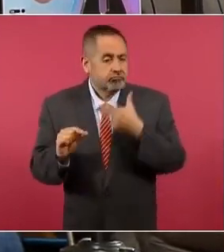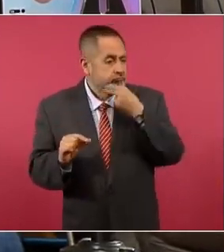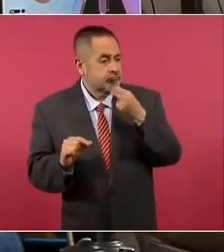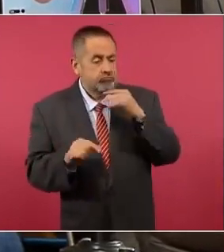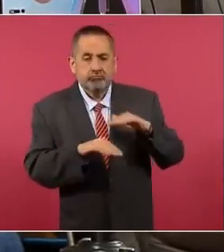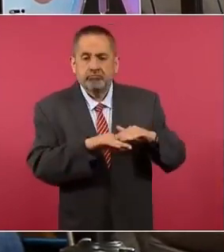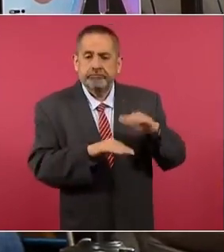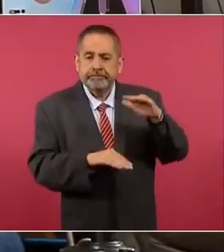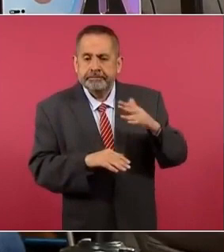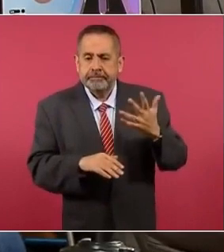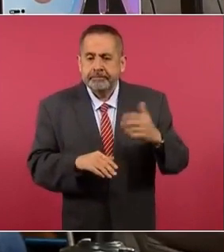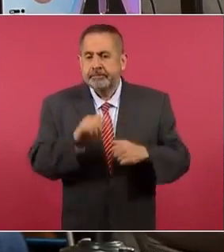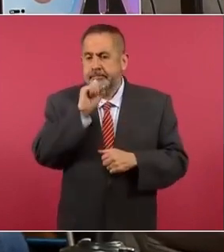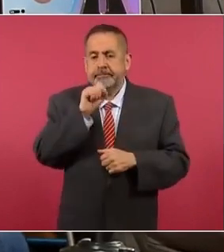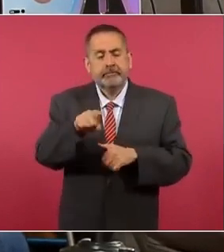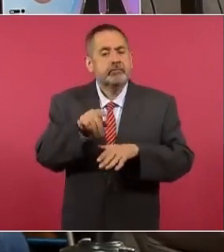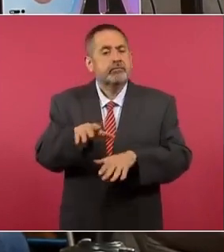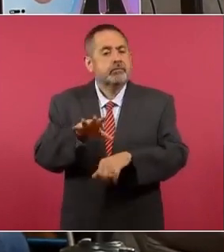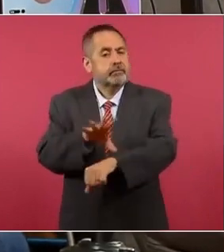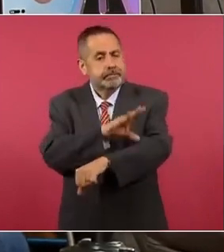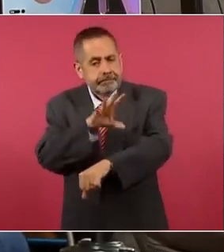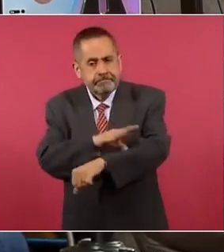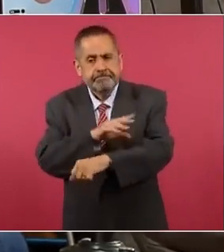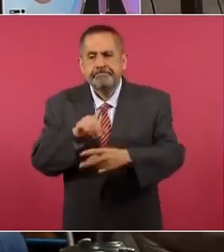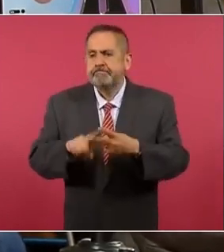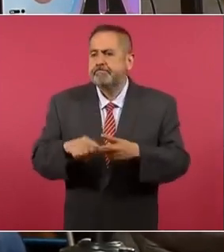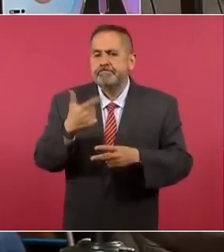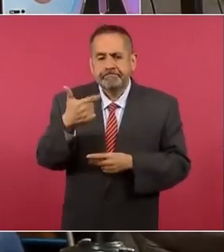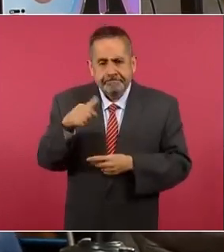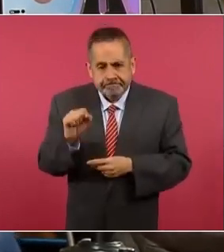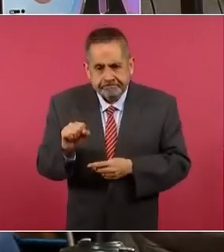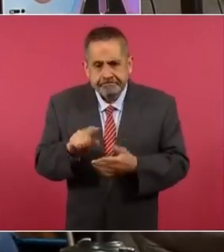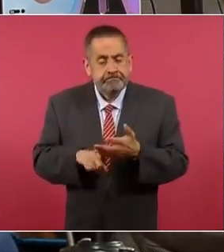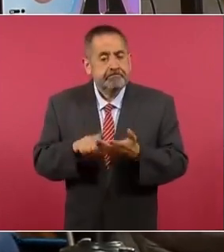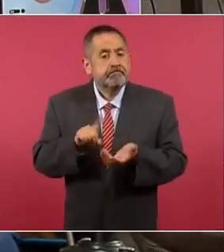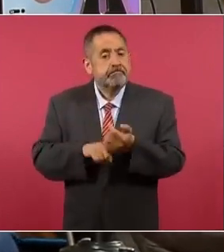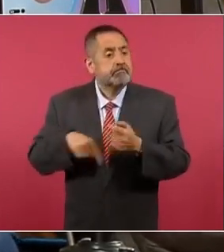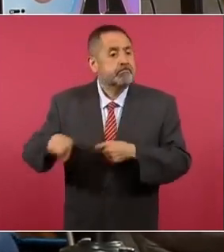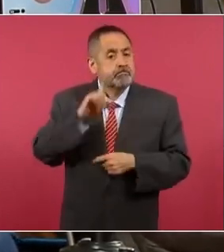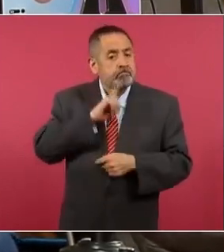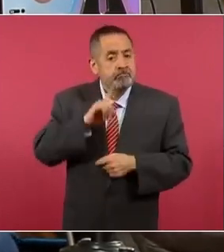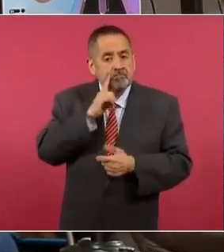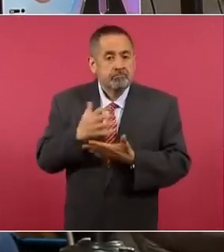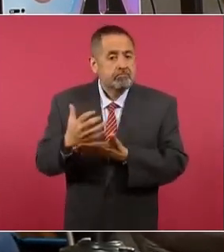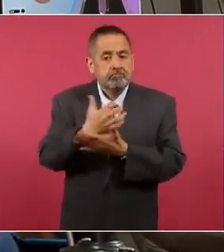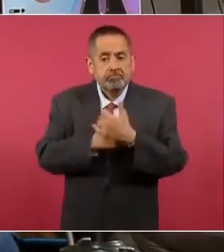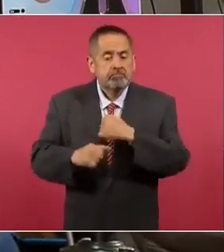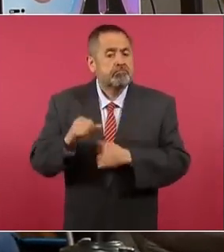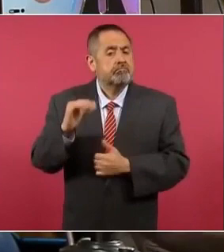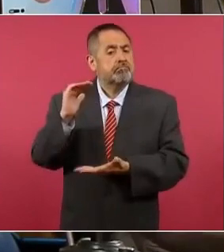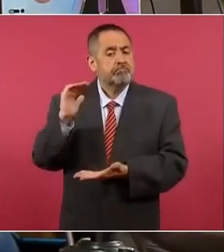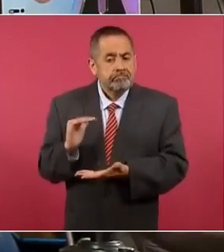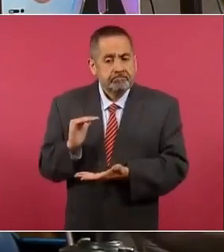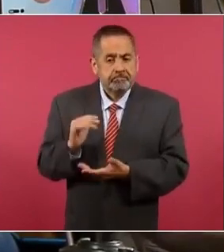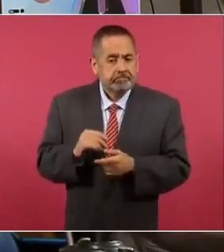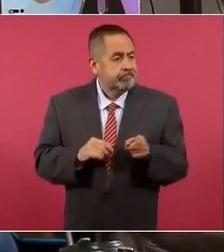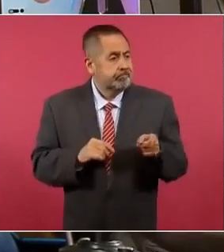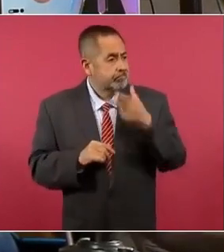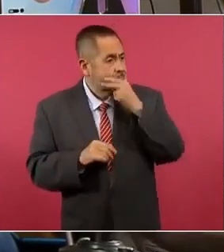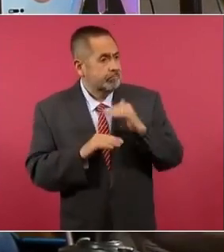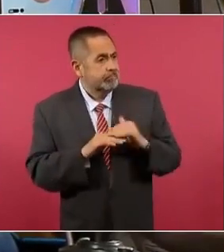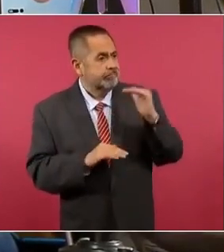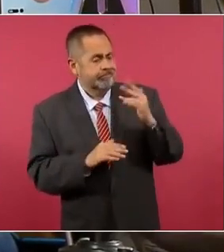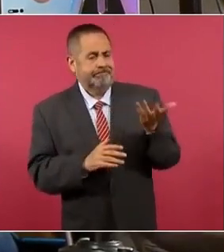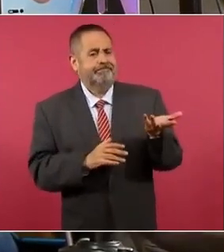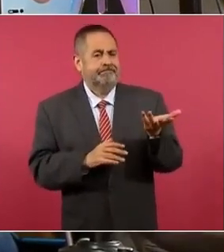Y también en el área de la energía y del gas es donde las mujeres perciben menos. Estas mujeres a las que yo entrevisté durante